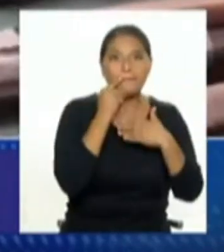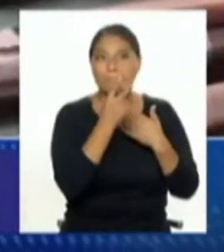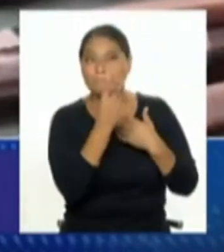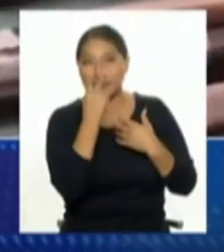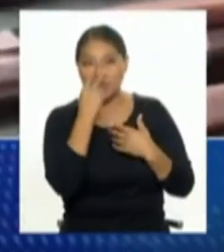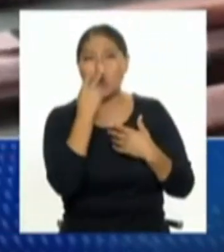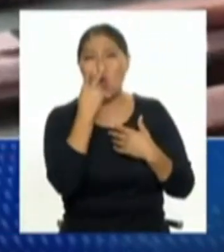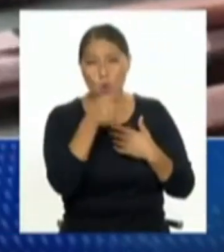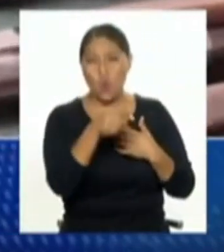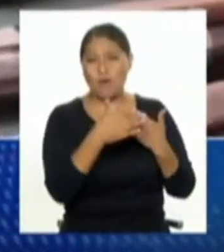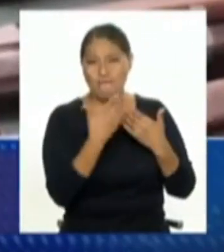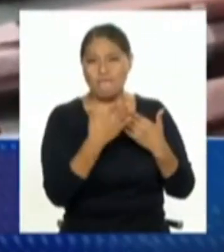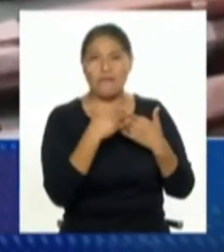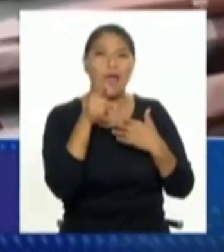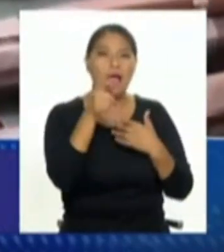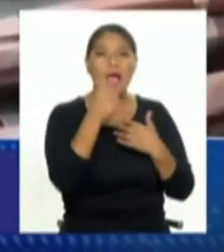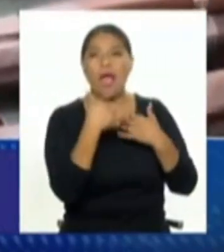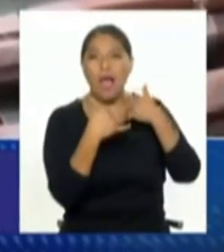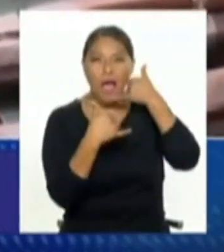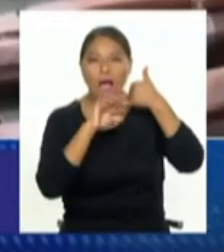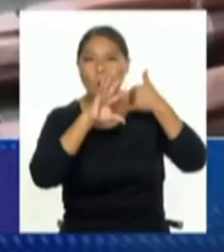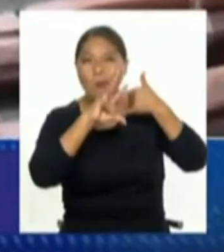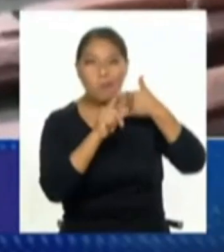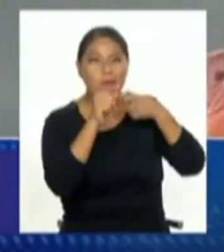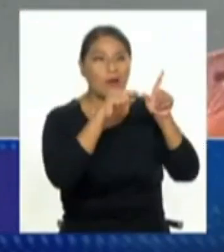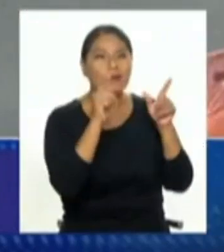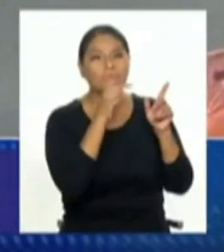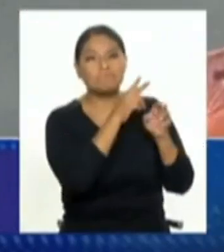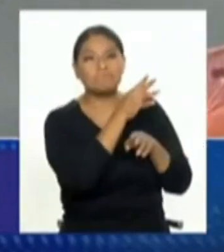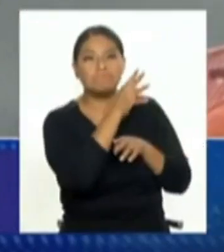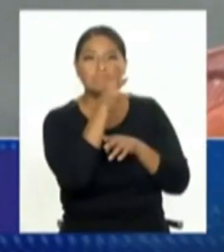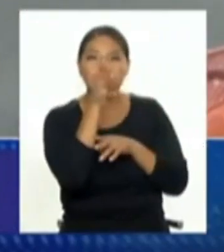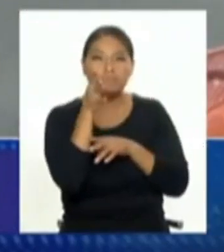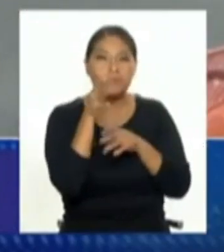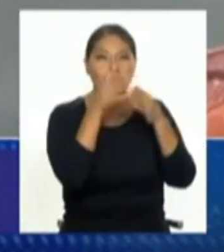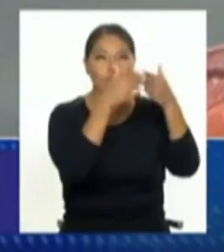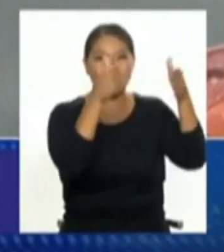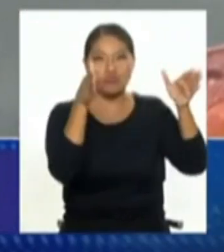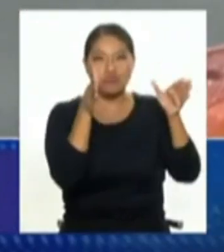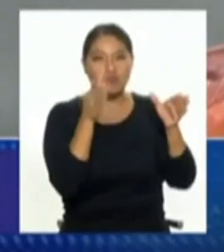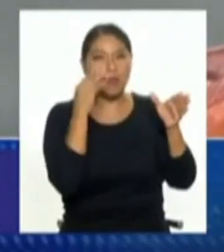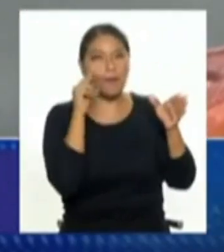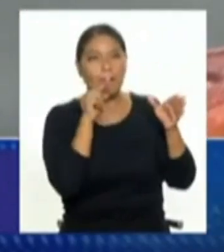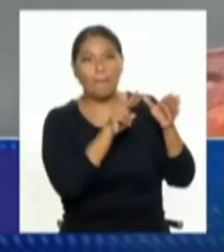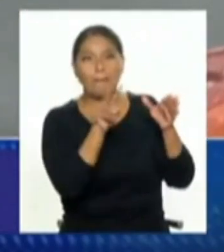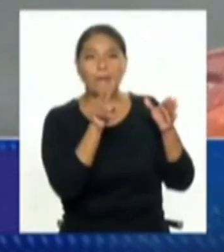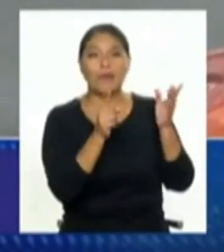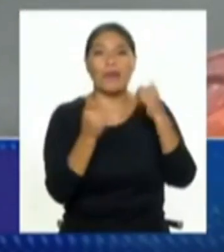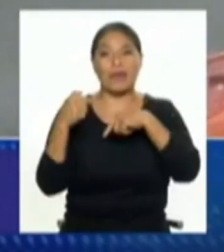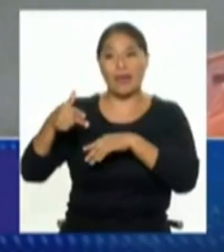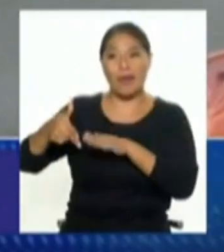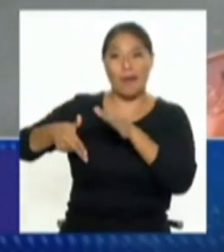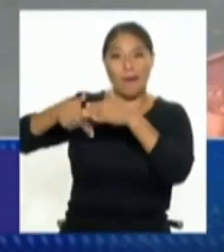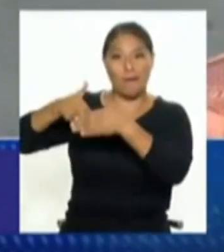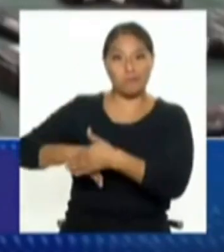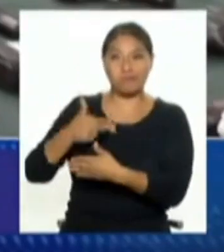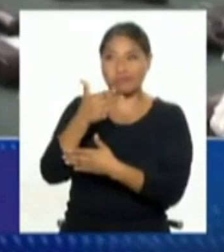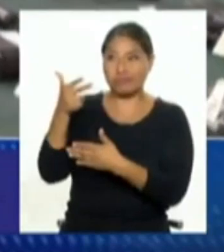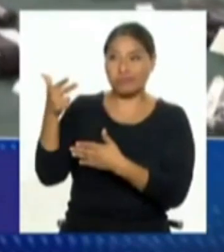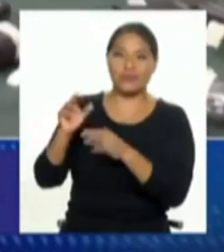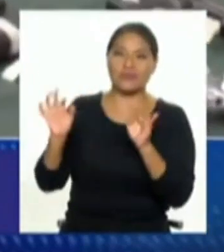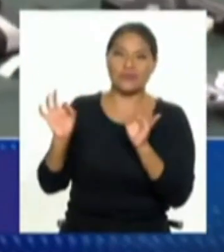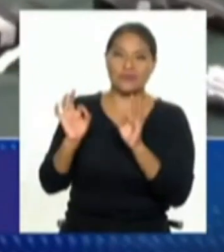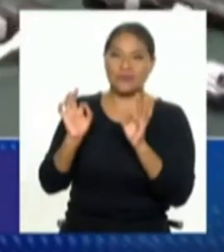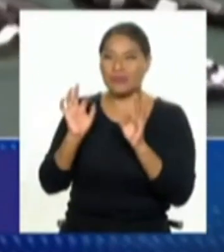celulares robados con, digamos, toda la paciencia del planeta, Sin ningún problema, ningún apuro. No, en el caso de armas,